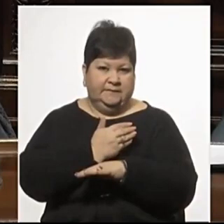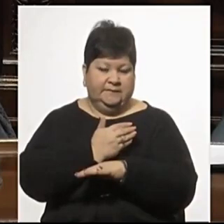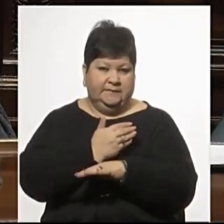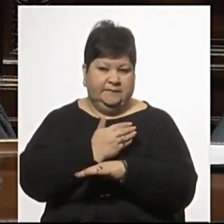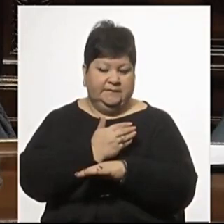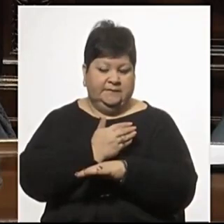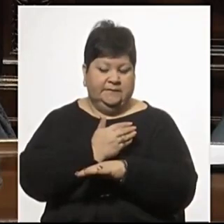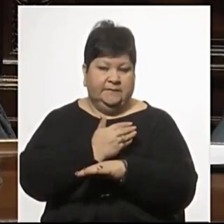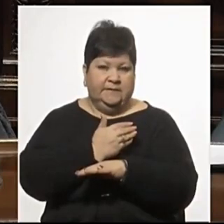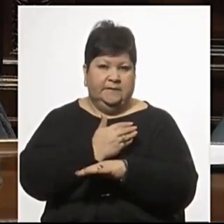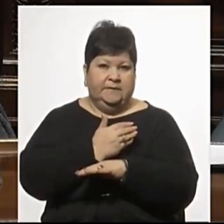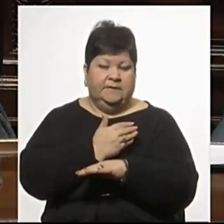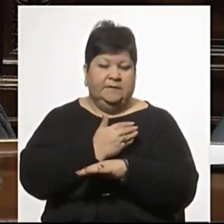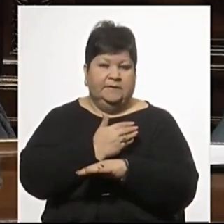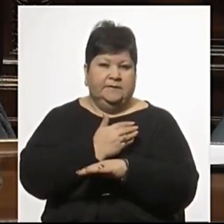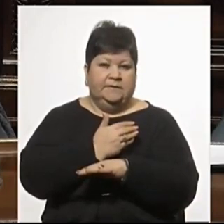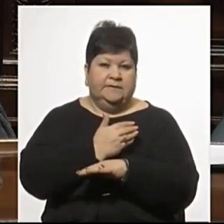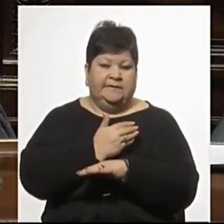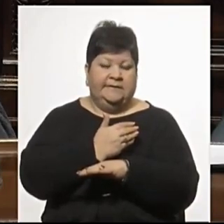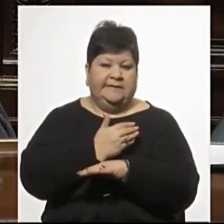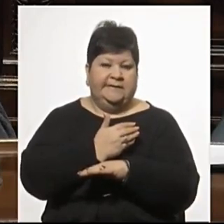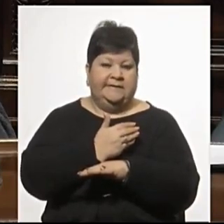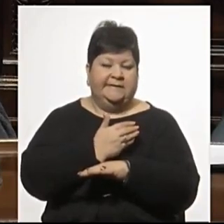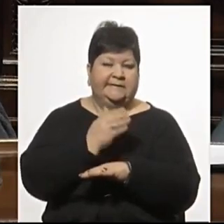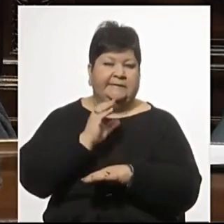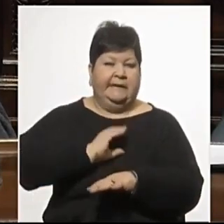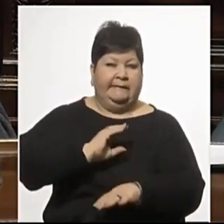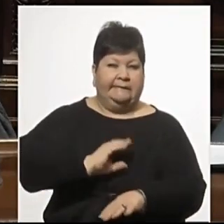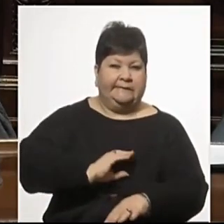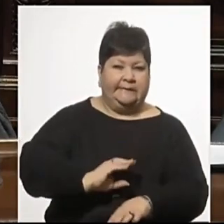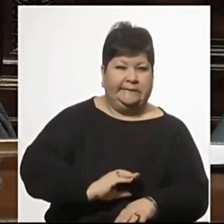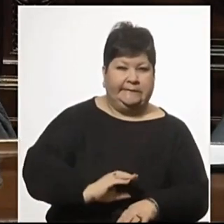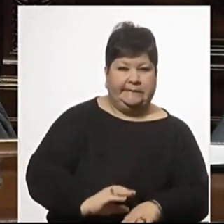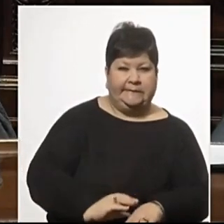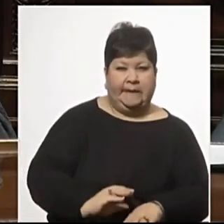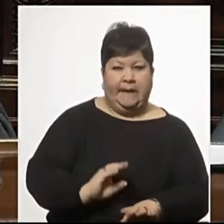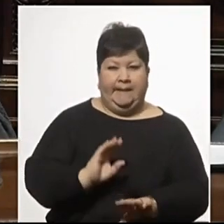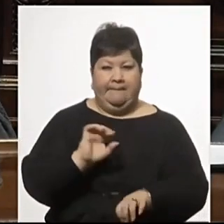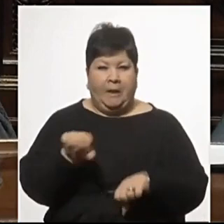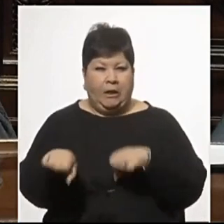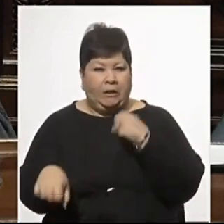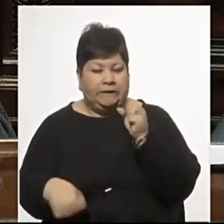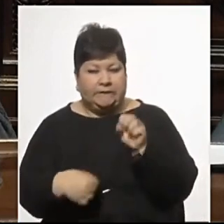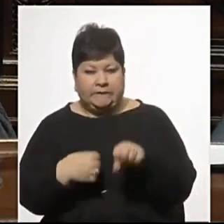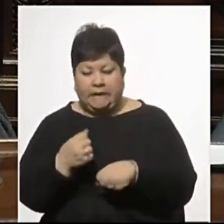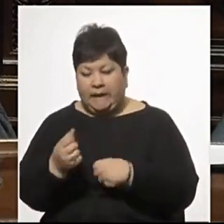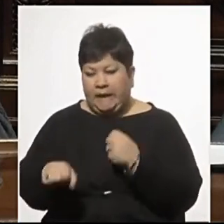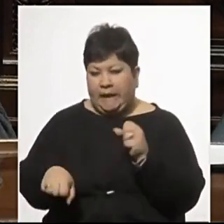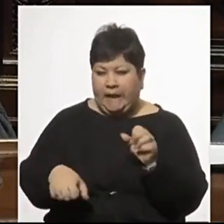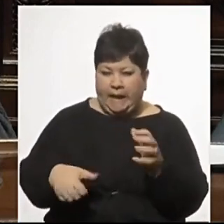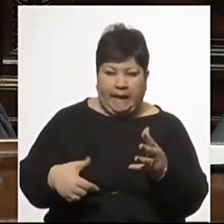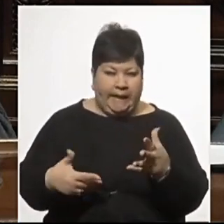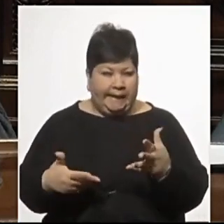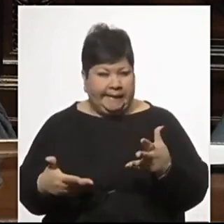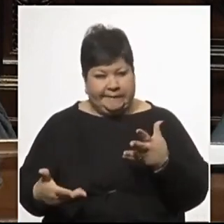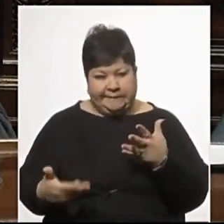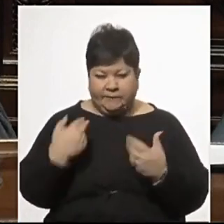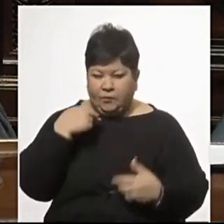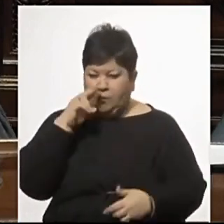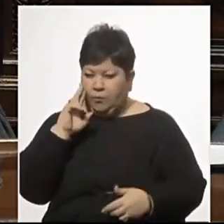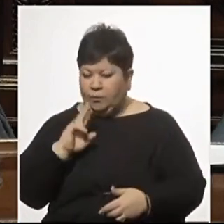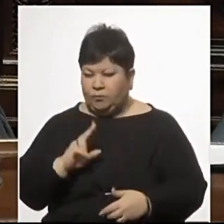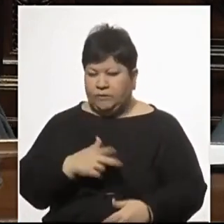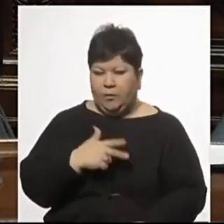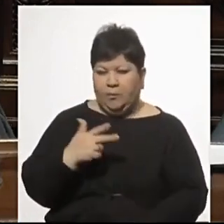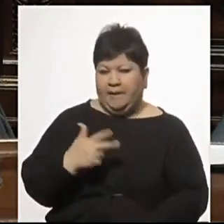y cómo es esencialmente las líneas motrices de la conducta humana a veces sin hablar con